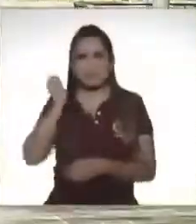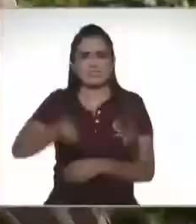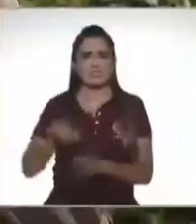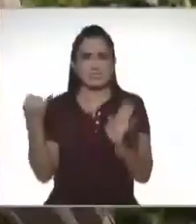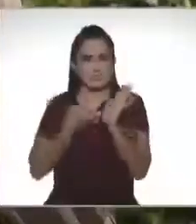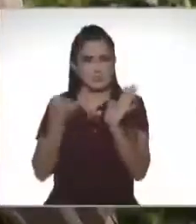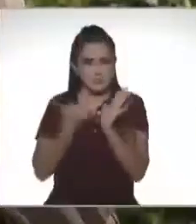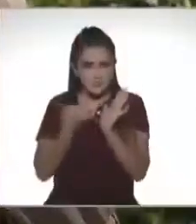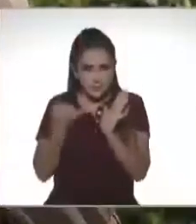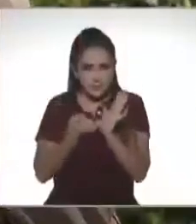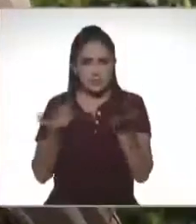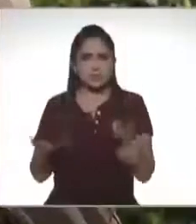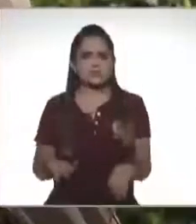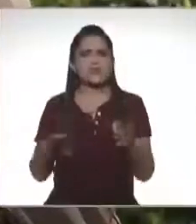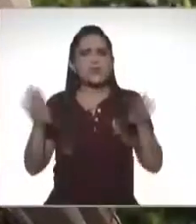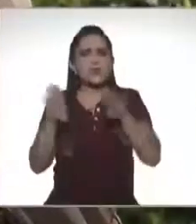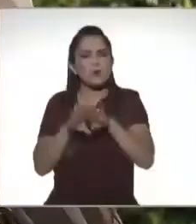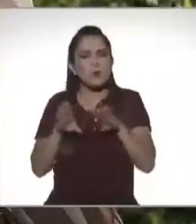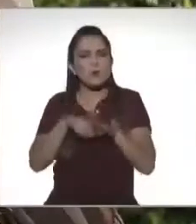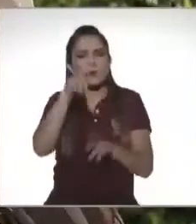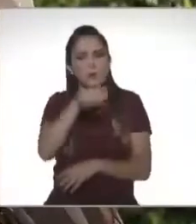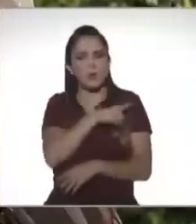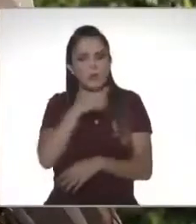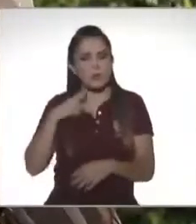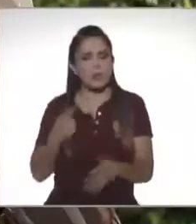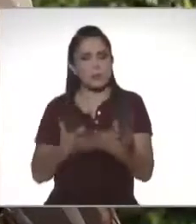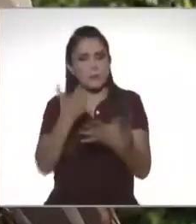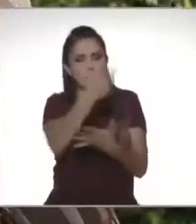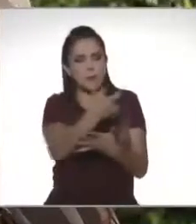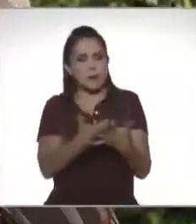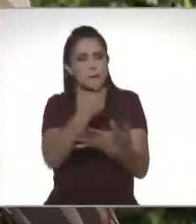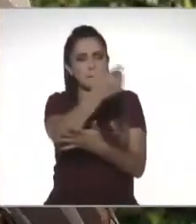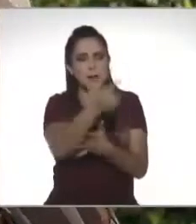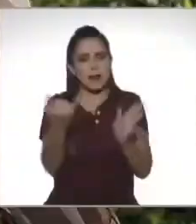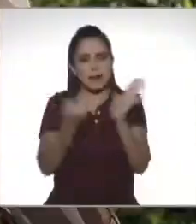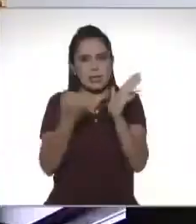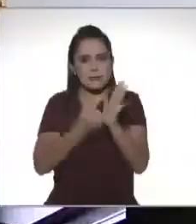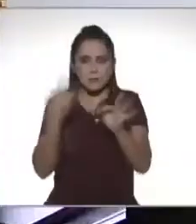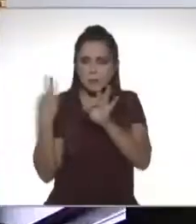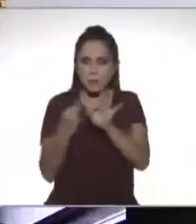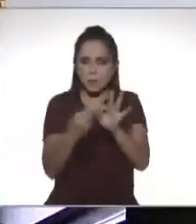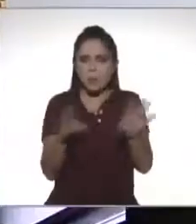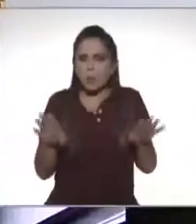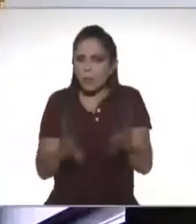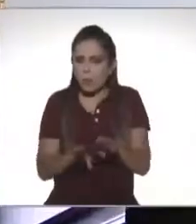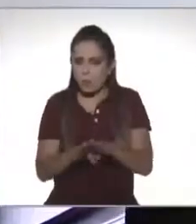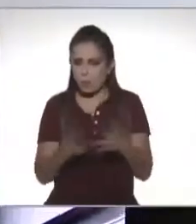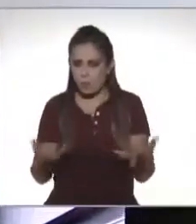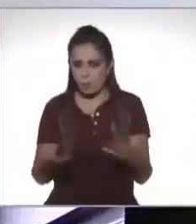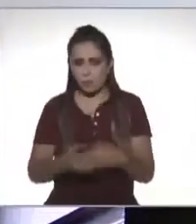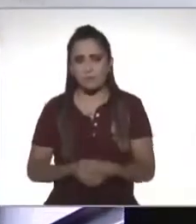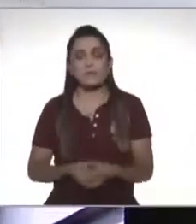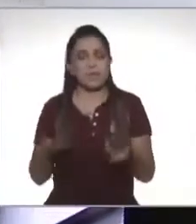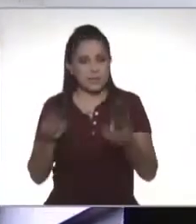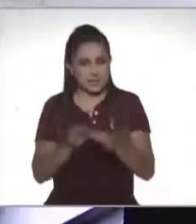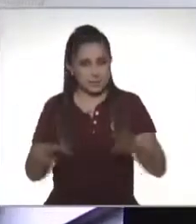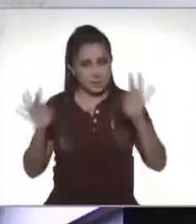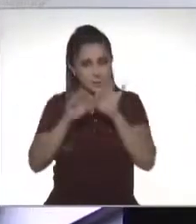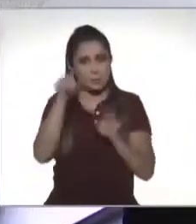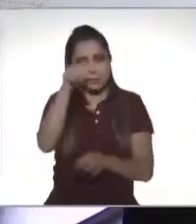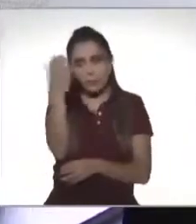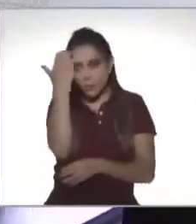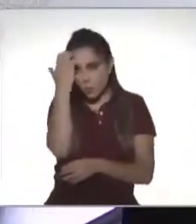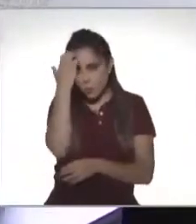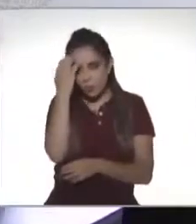impuestos y cómo estar al corriente con tus obligaciones fiscales? Es importante conocer la función